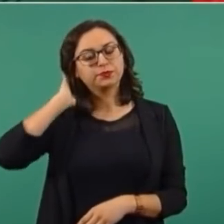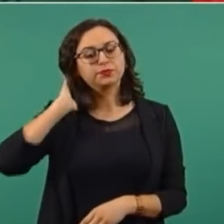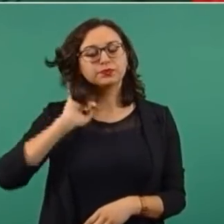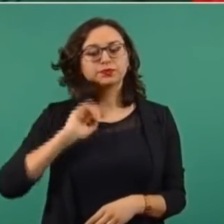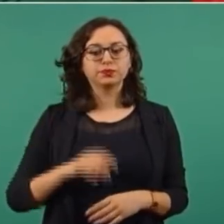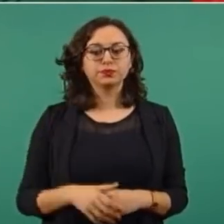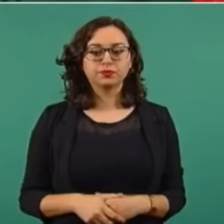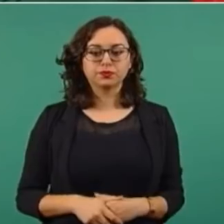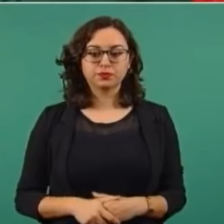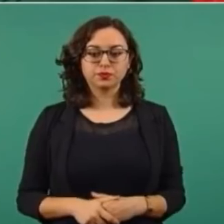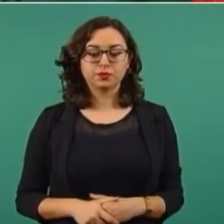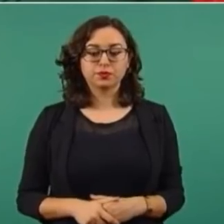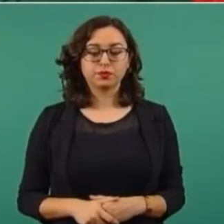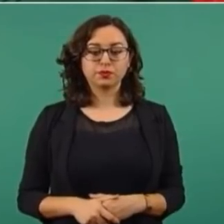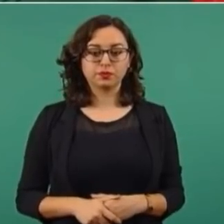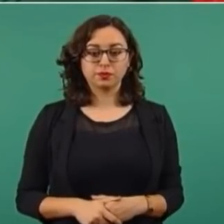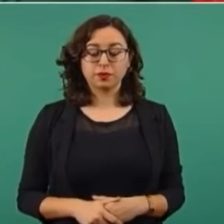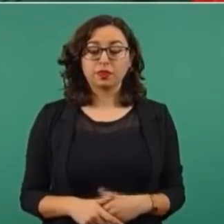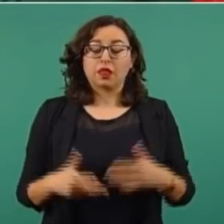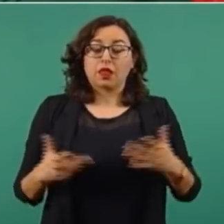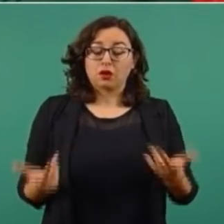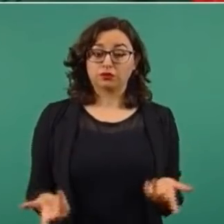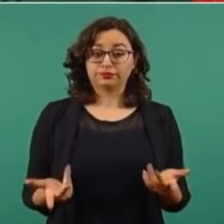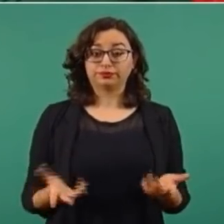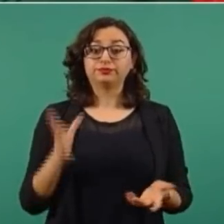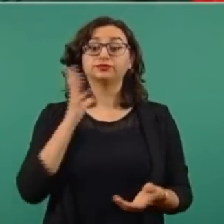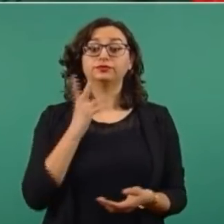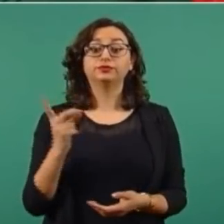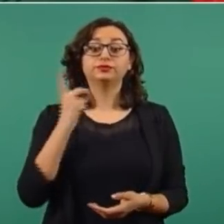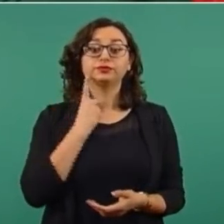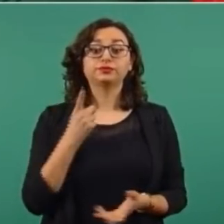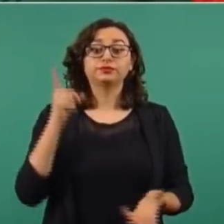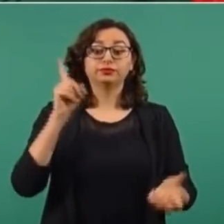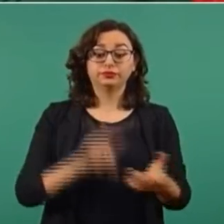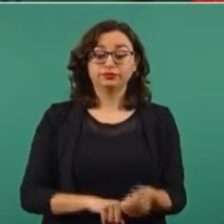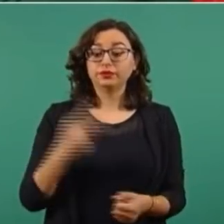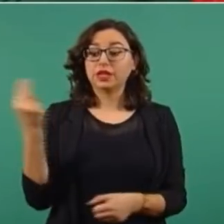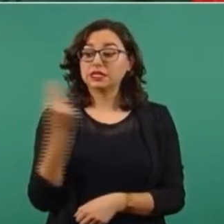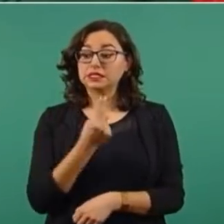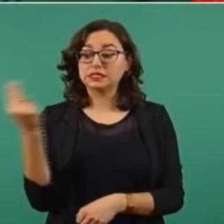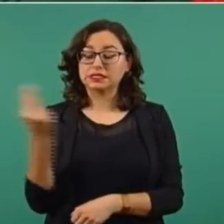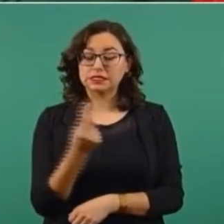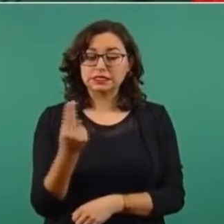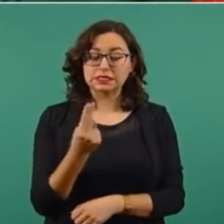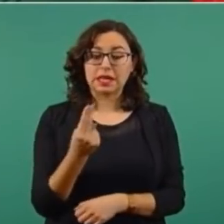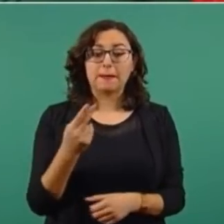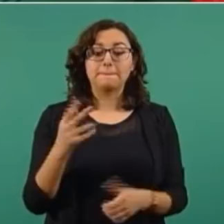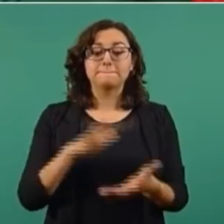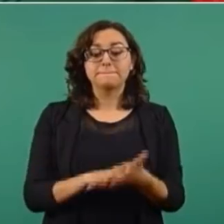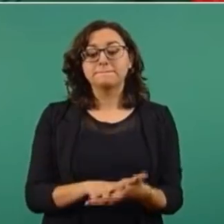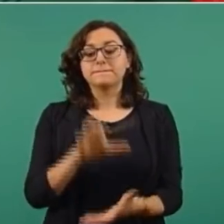mayoría calificada, que son dos terceras partes,